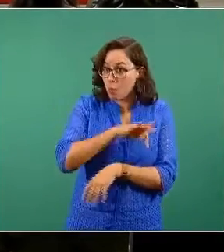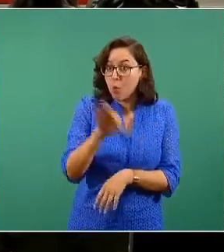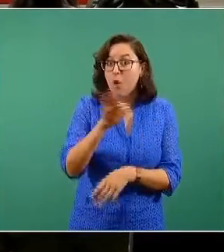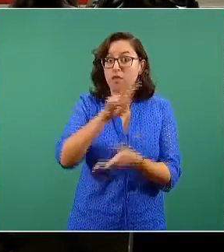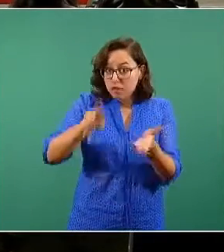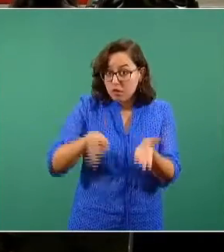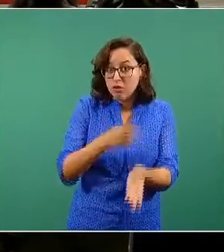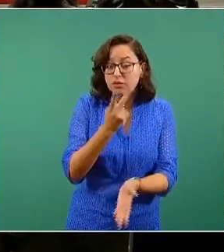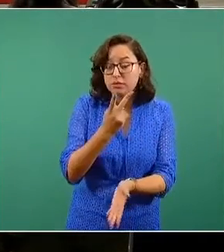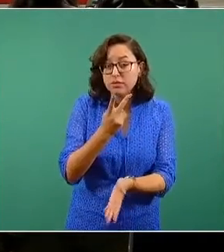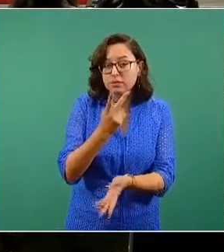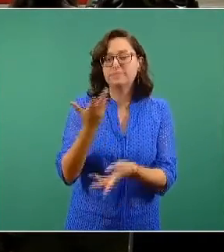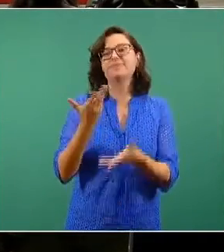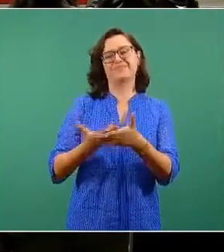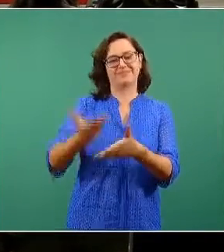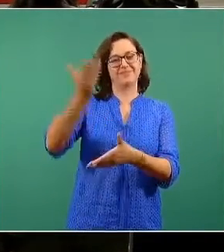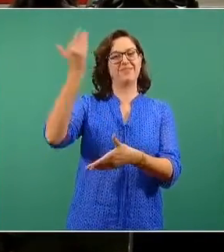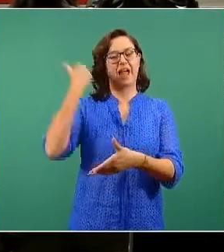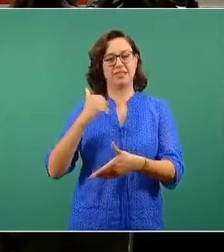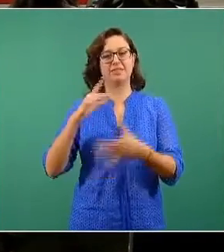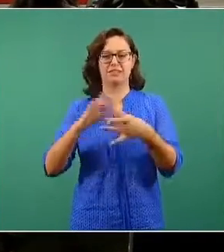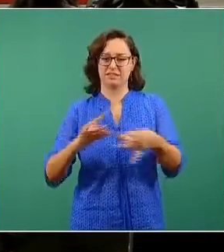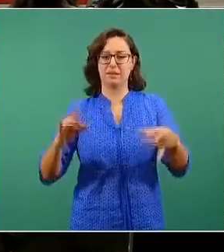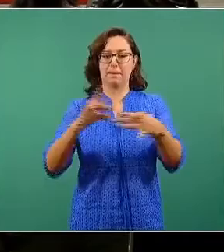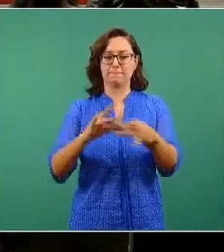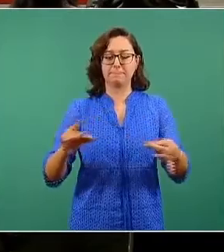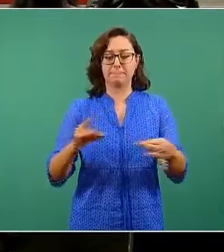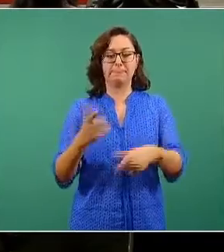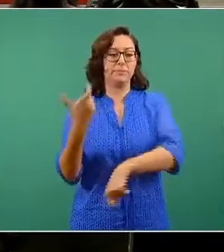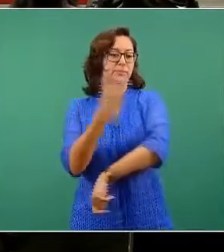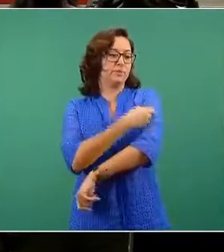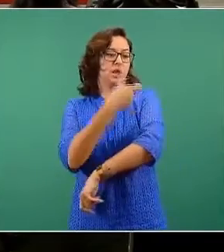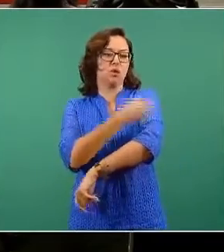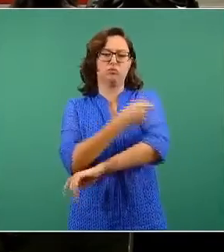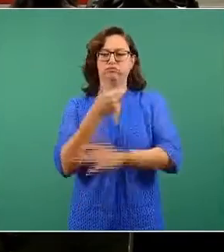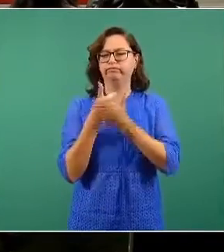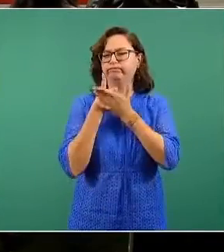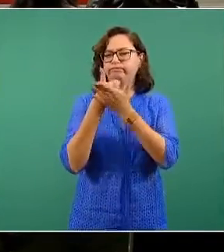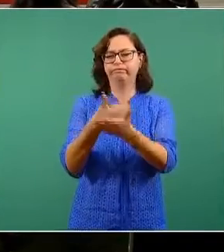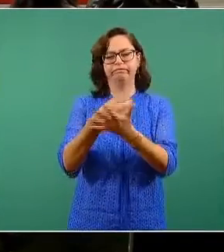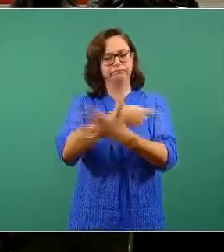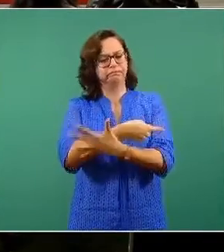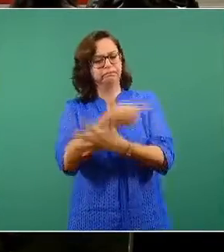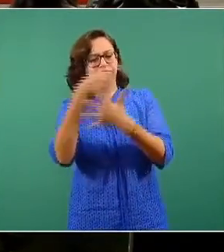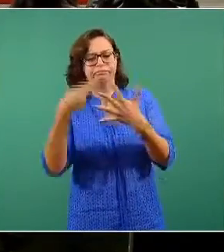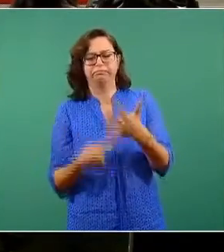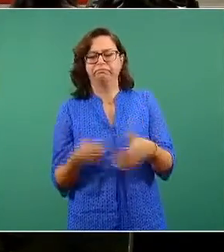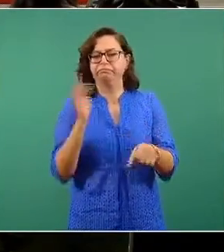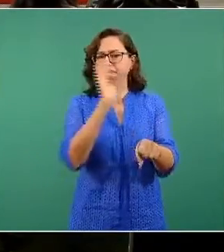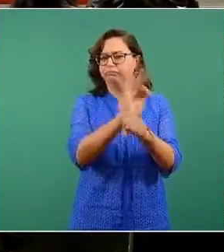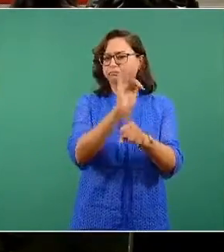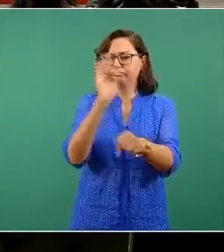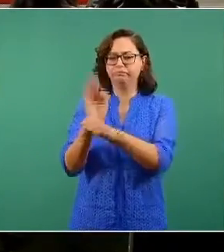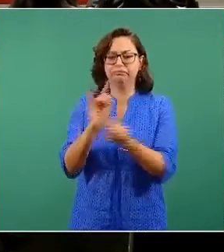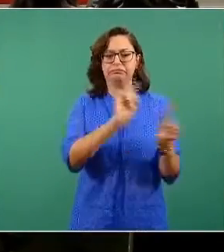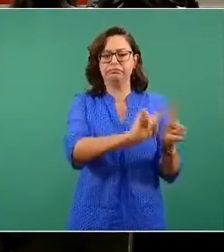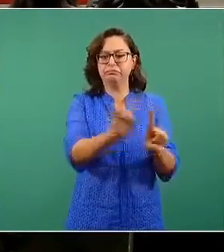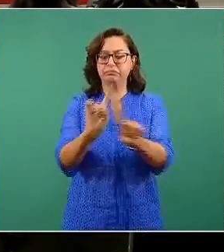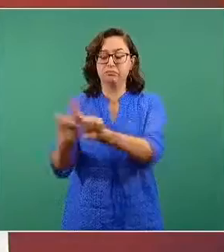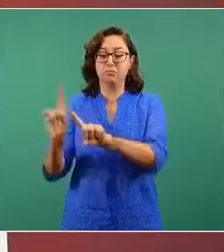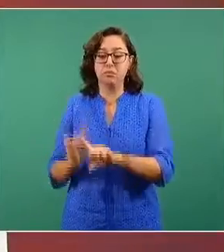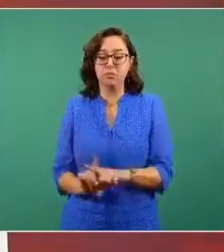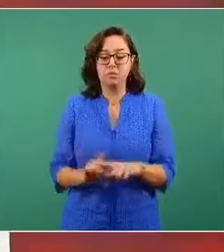ocasiones, las vacunas tienen múltiples propósitos, múltiples capacidades de protección. Pueden proteger